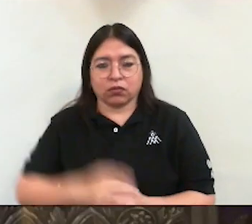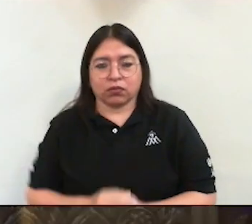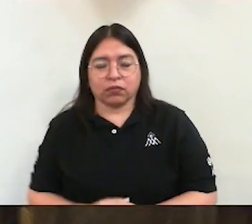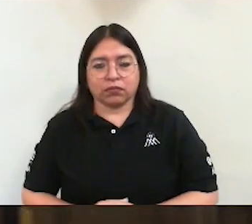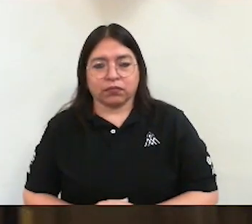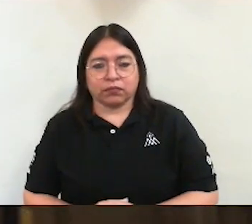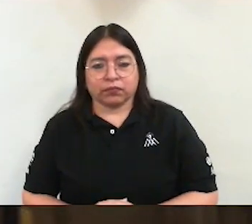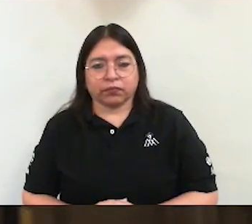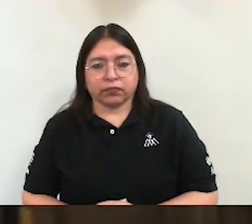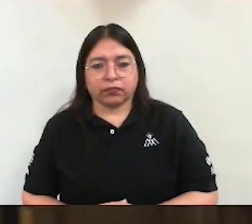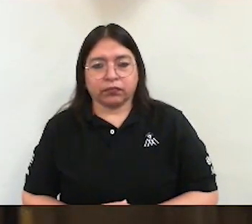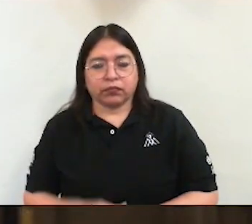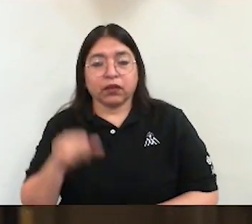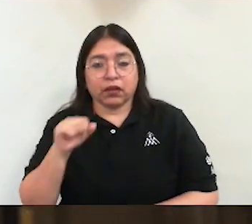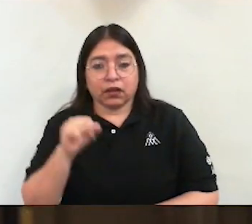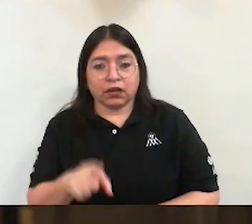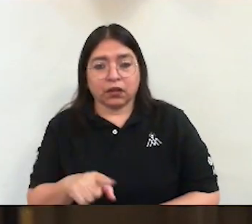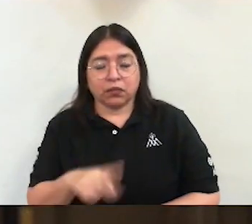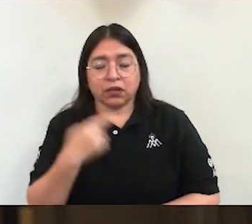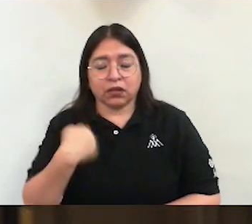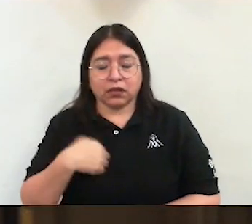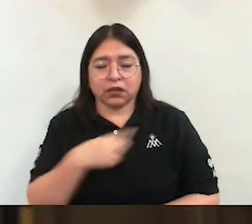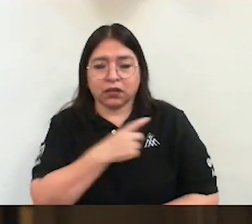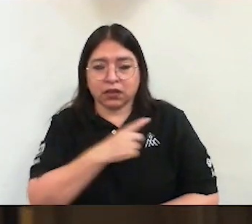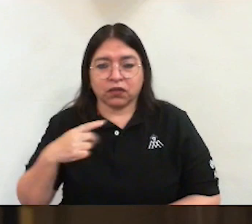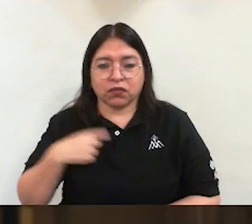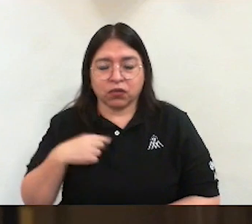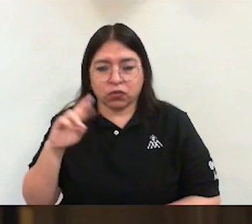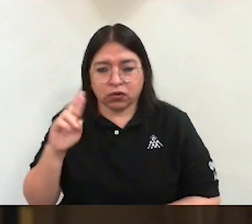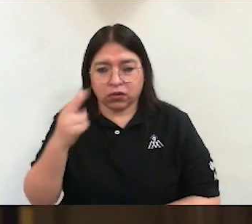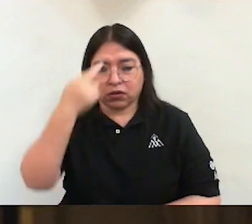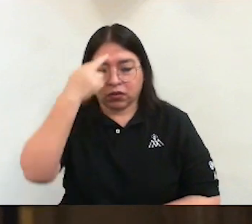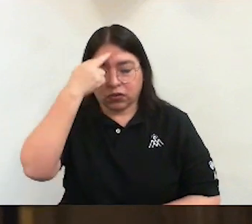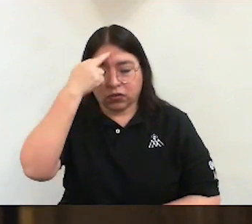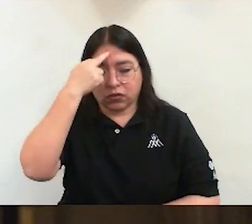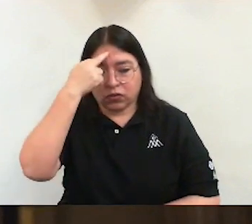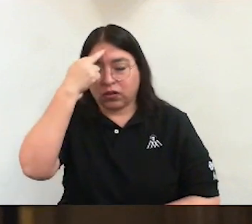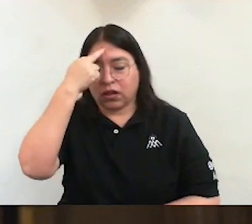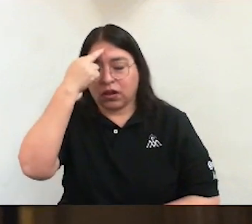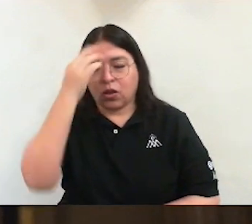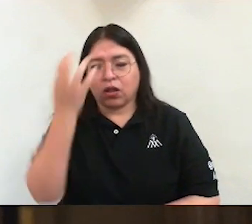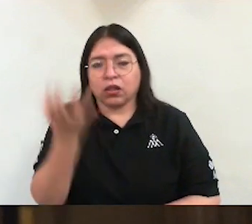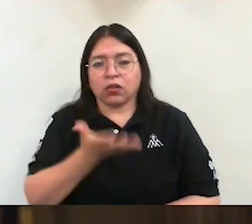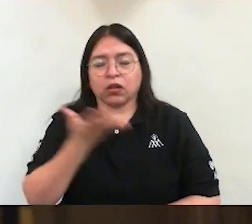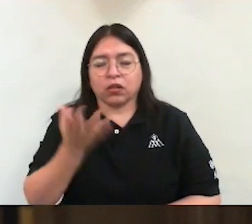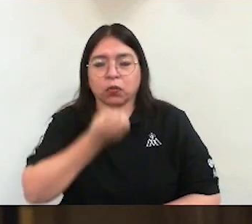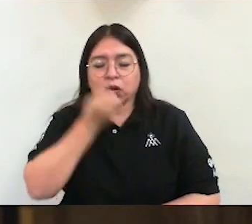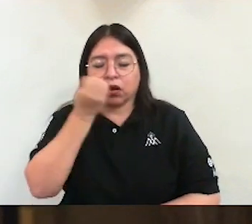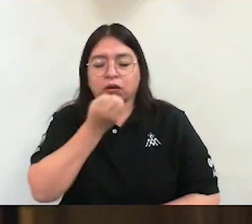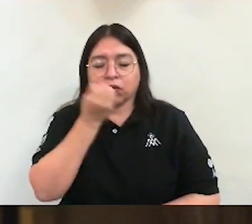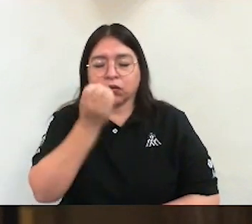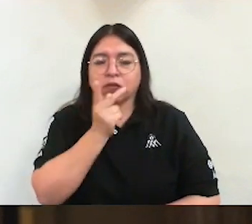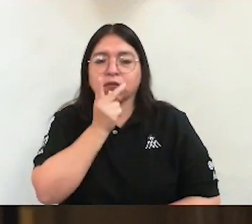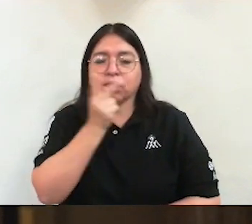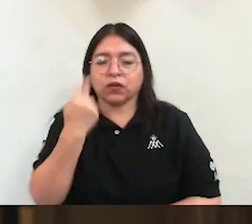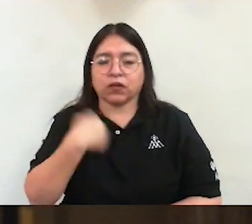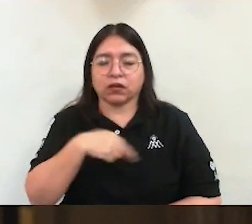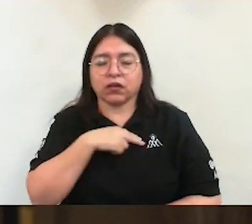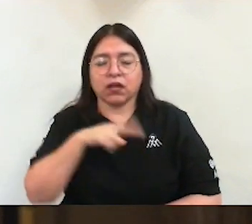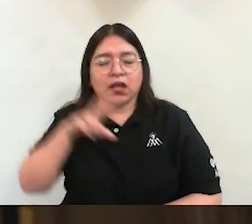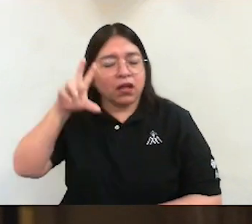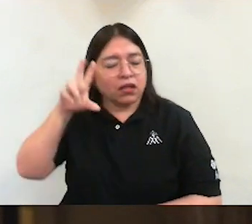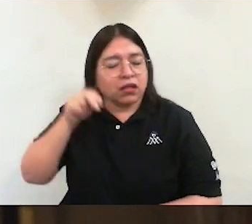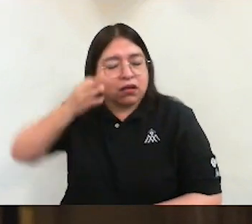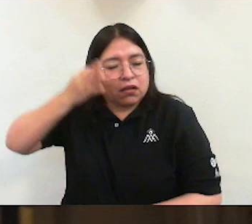también, a recordar lo que rezamos en cada Padre nuestro. No nos dejes